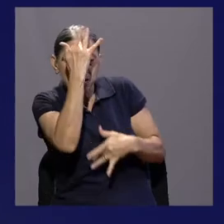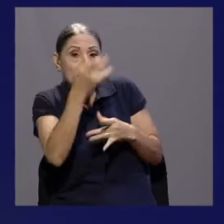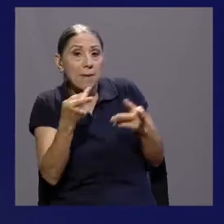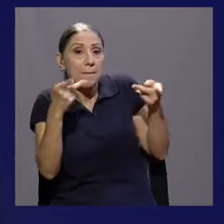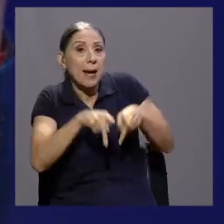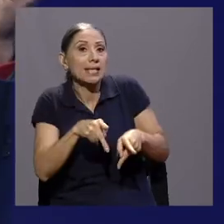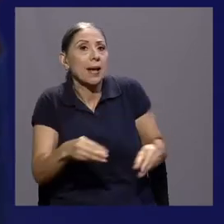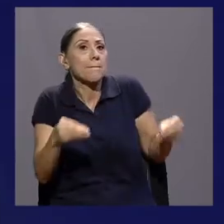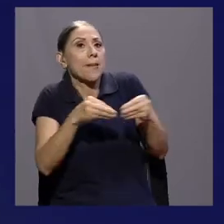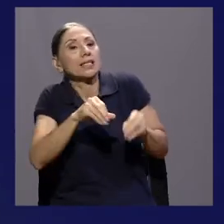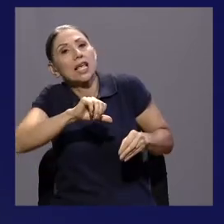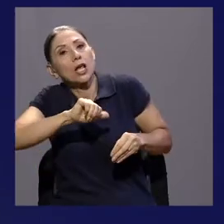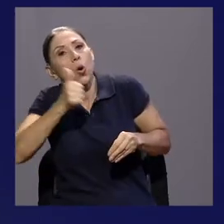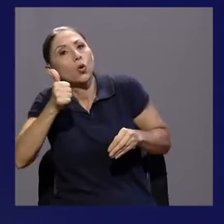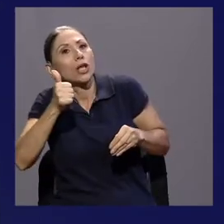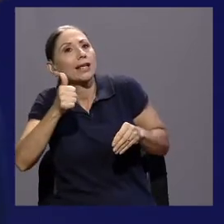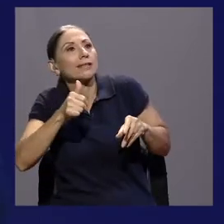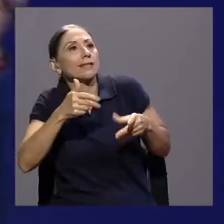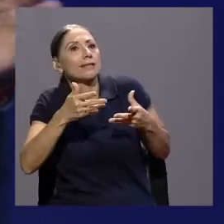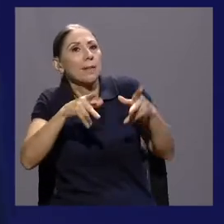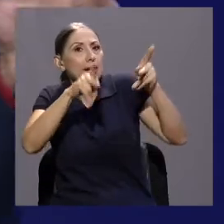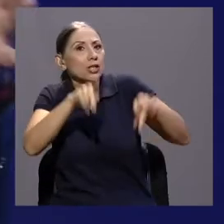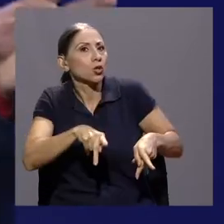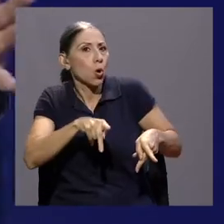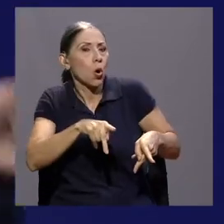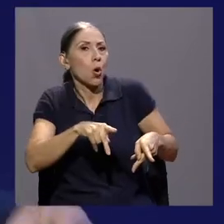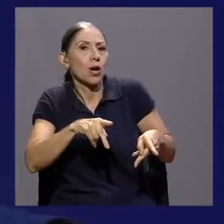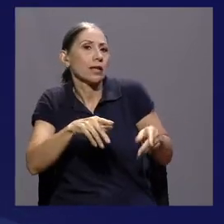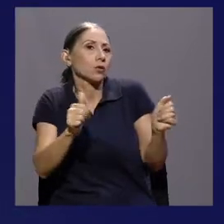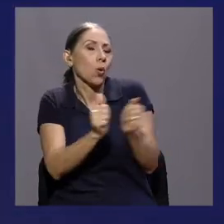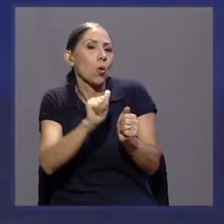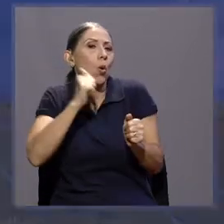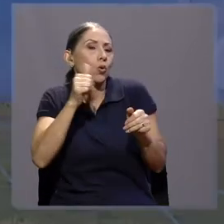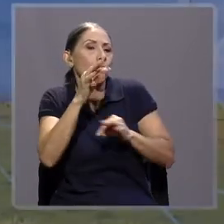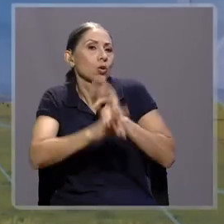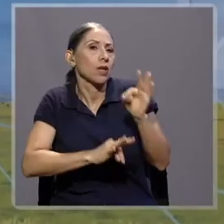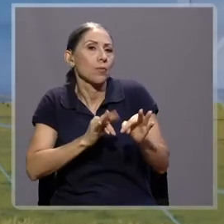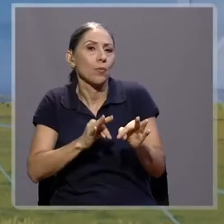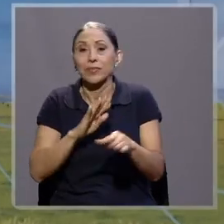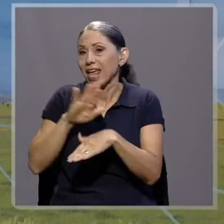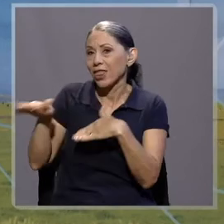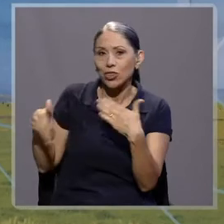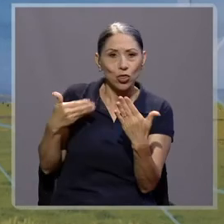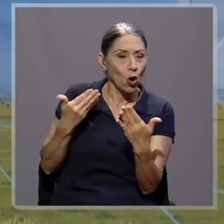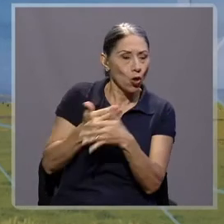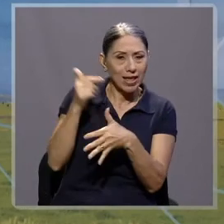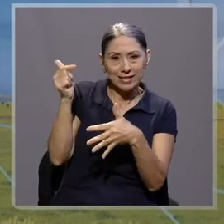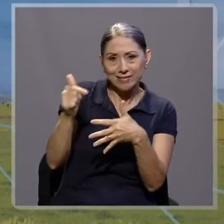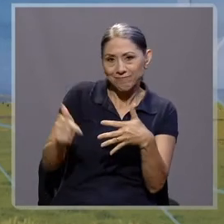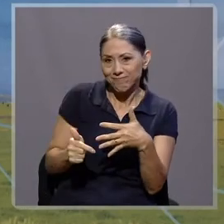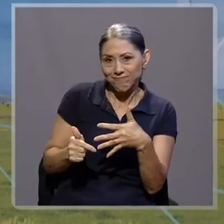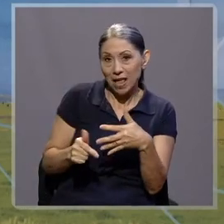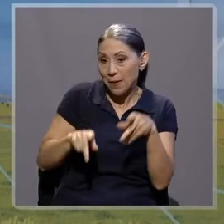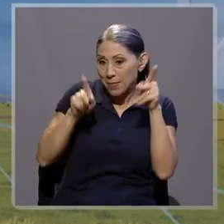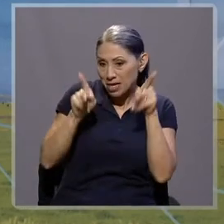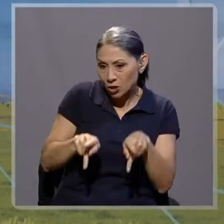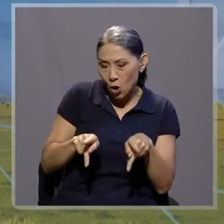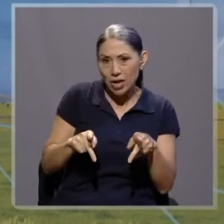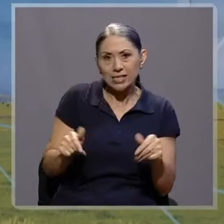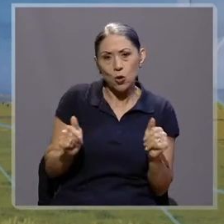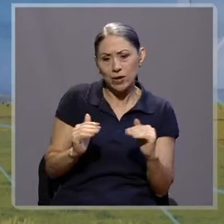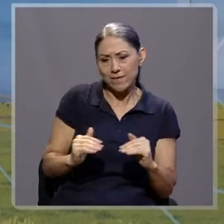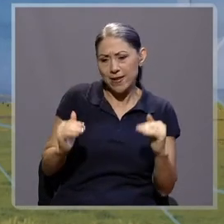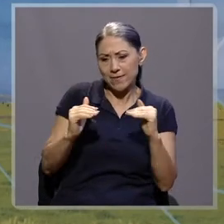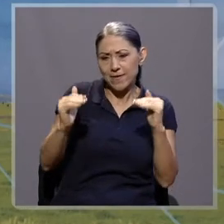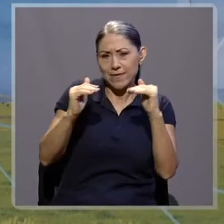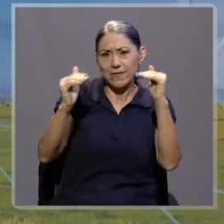medios o altos ejecutivos. ¿A dónde es que se presenta más esto? Entonces, a nivel jerárquico, a nivel de las organizaciones,